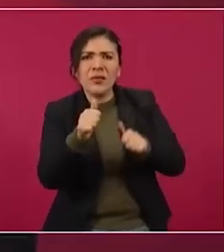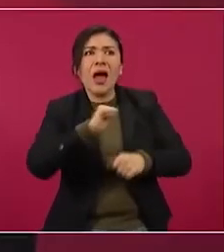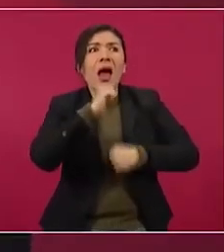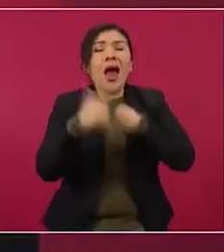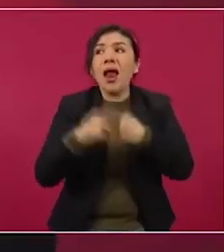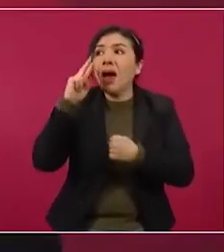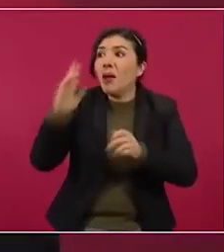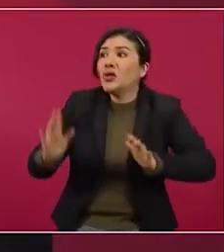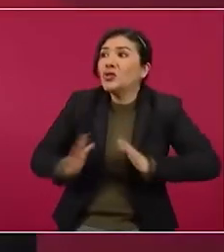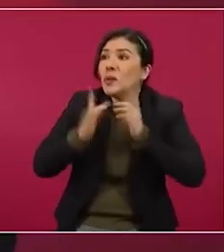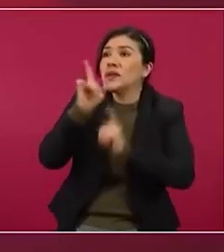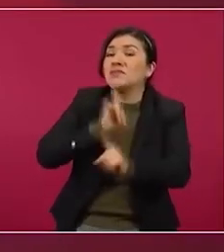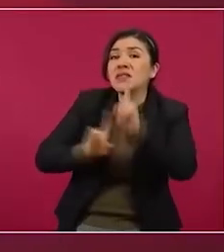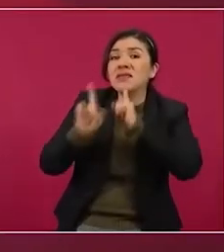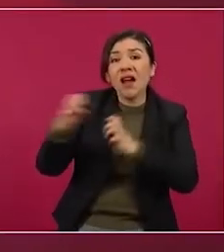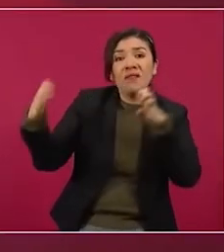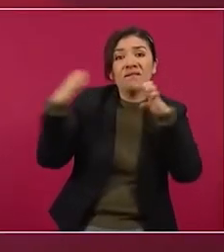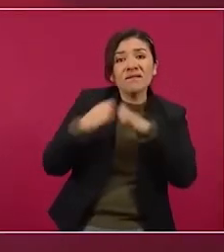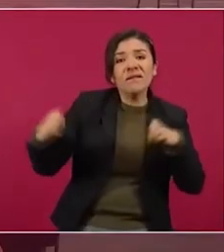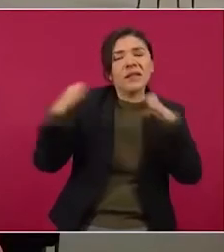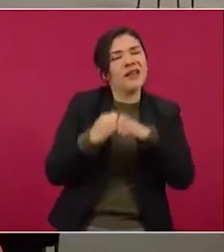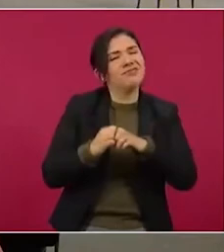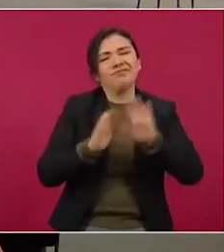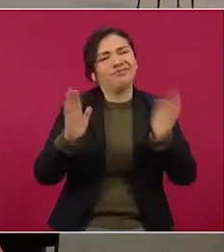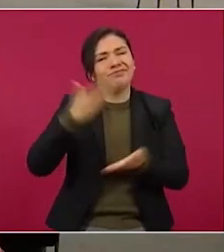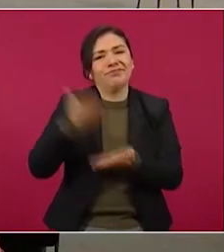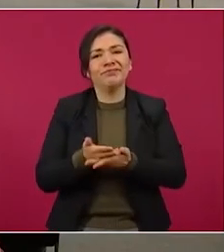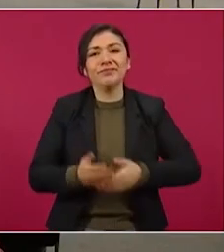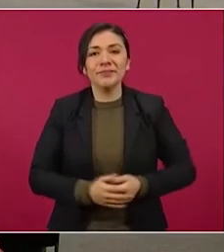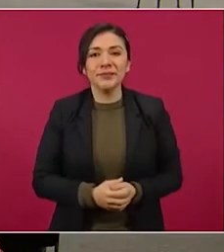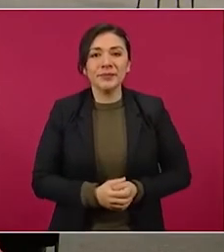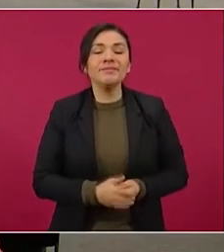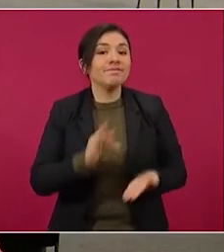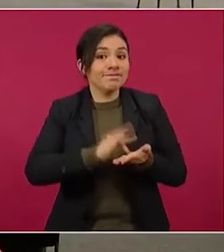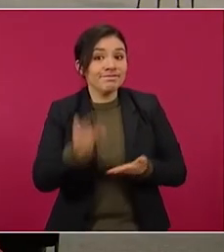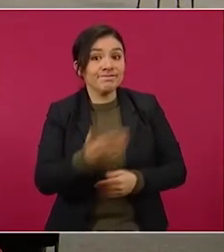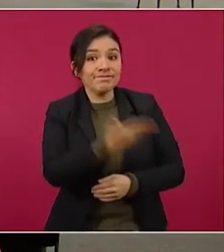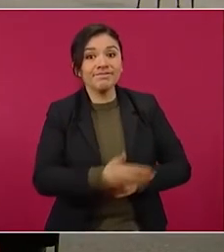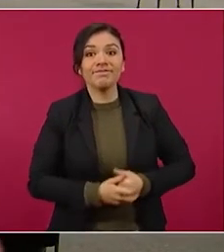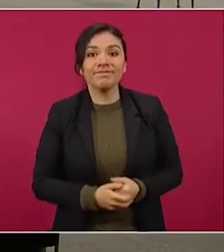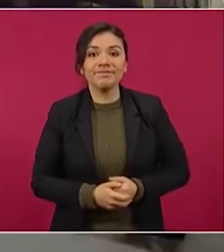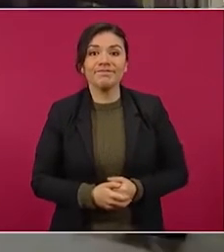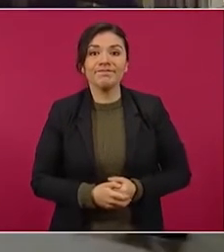engañar por las mentiras y la manipulación. Gracias, presidente.